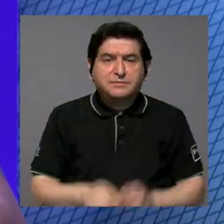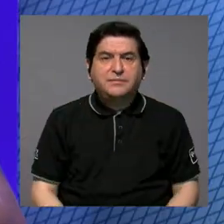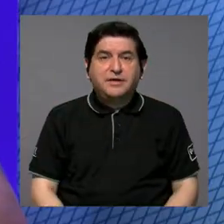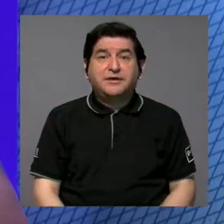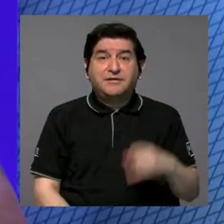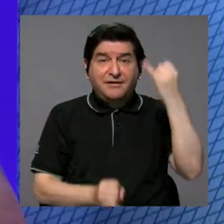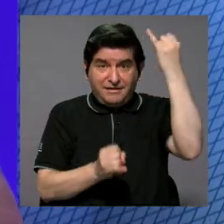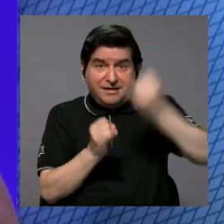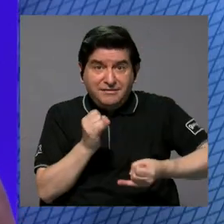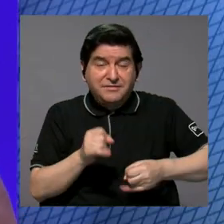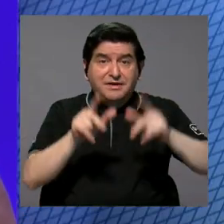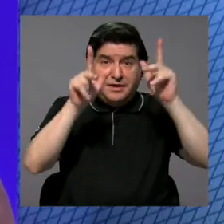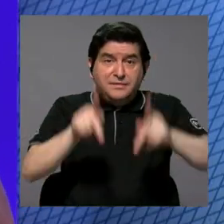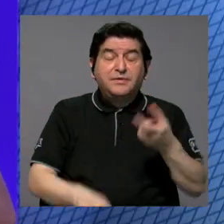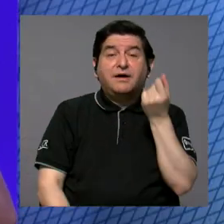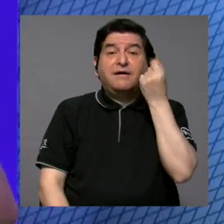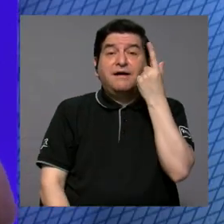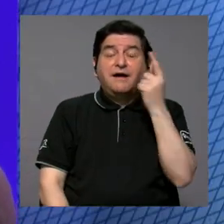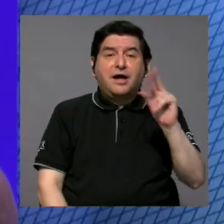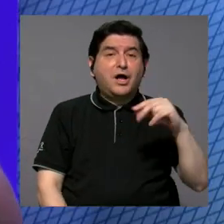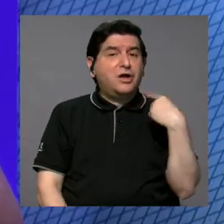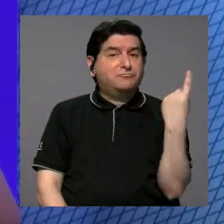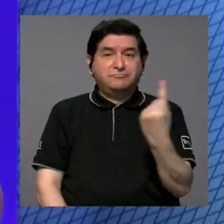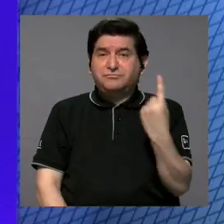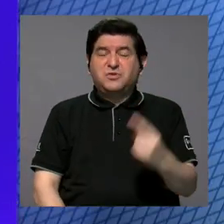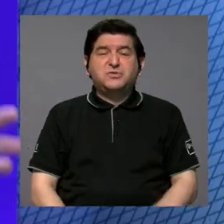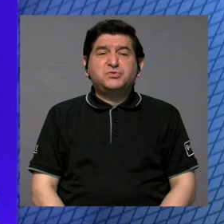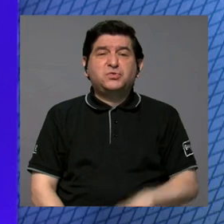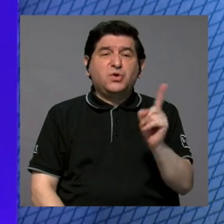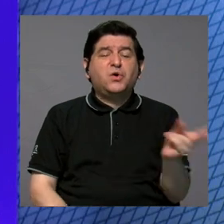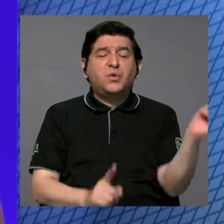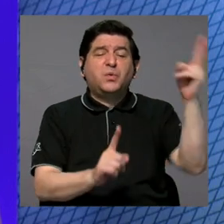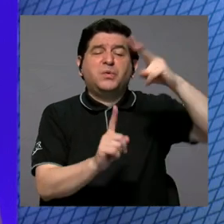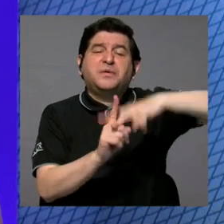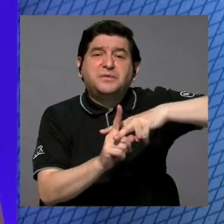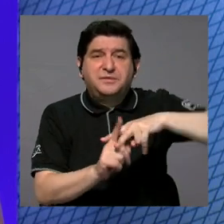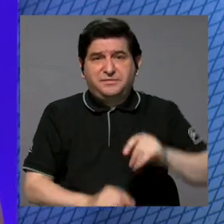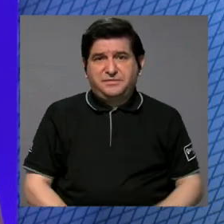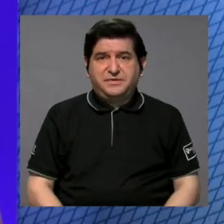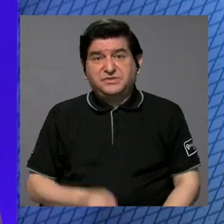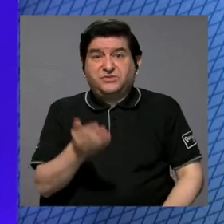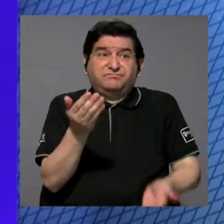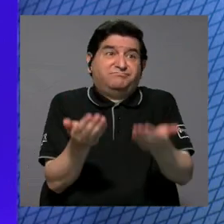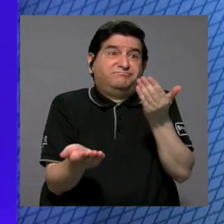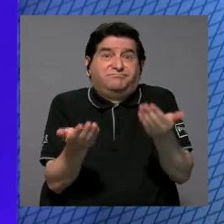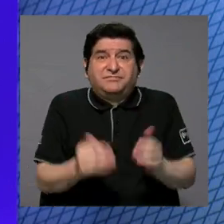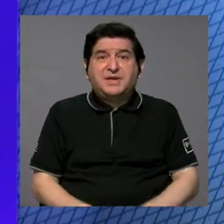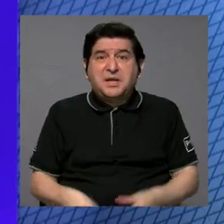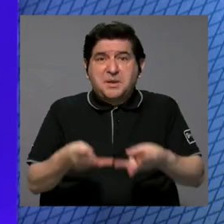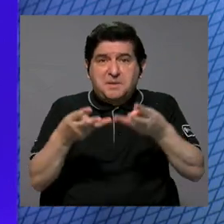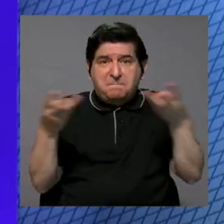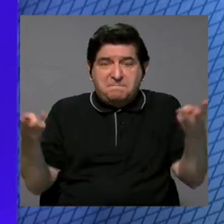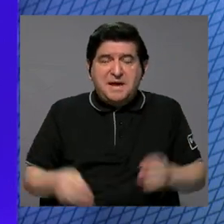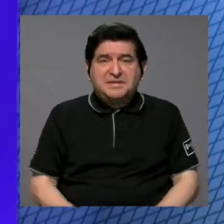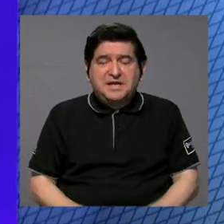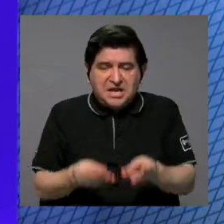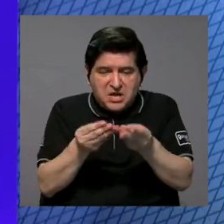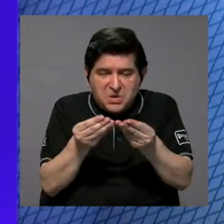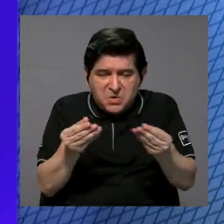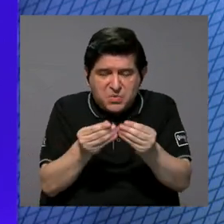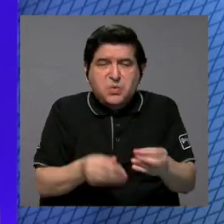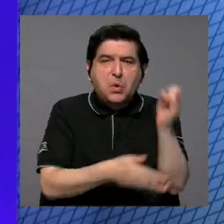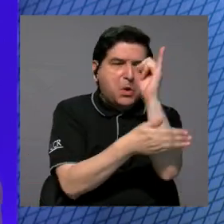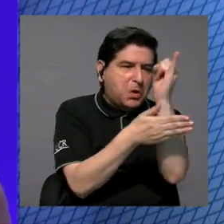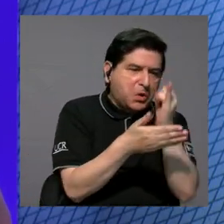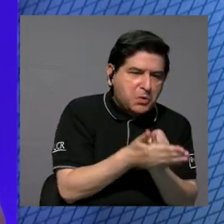al fin y al cabo las personas comprendan que no es solo llegar y hacer una ejecución con un material como la arcilla o con el